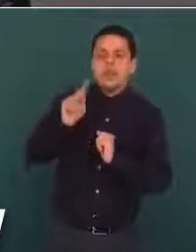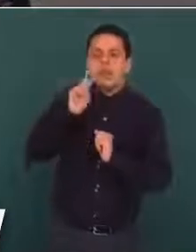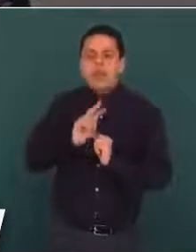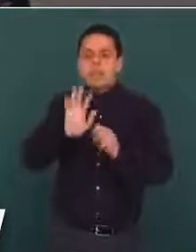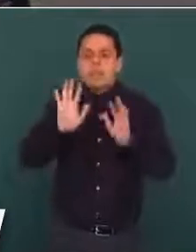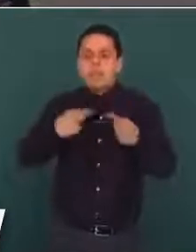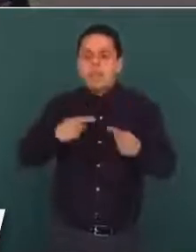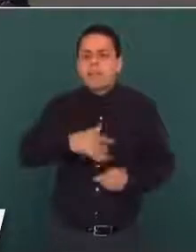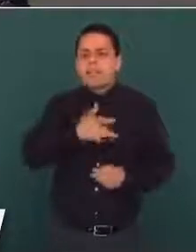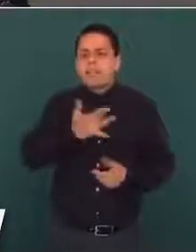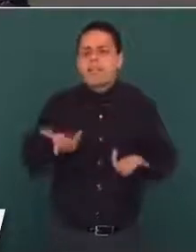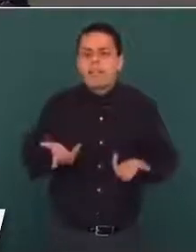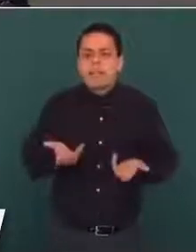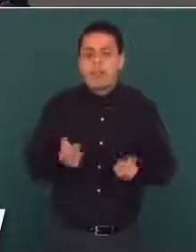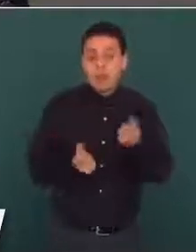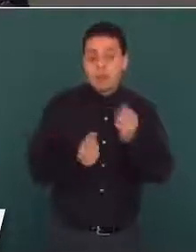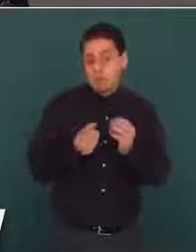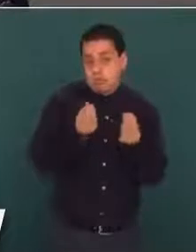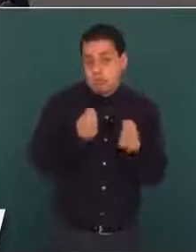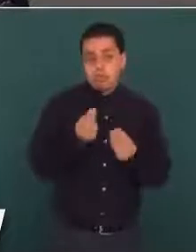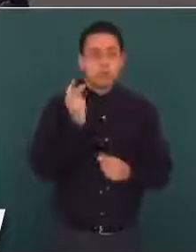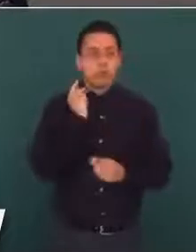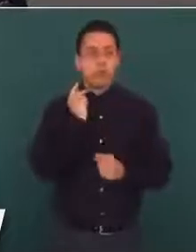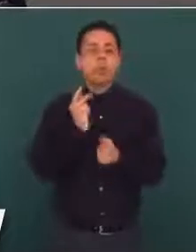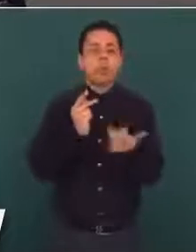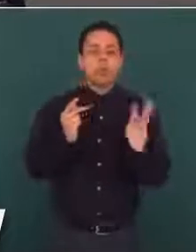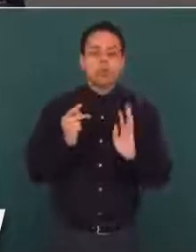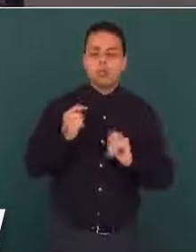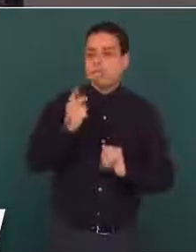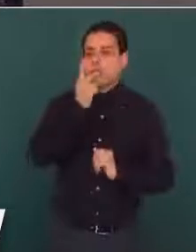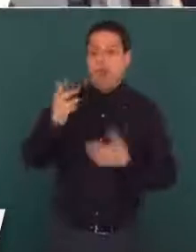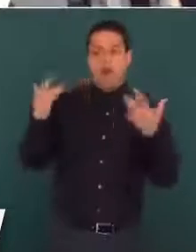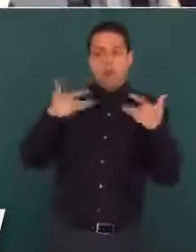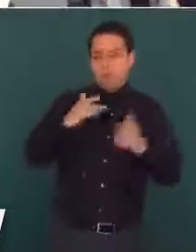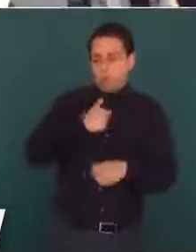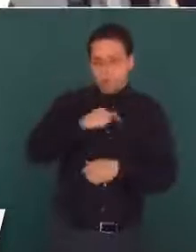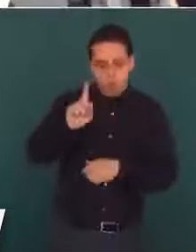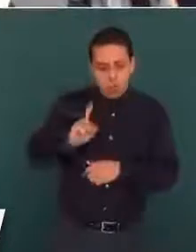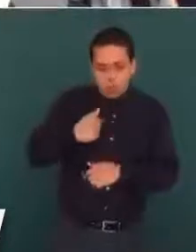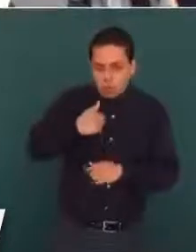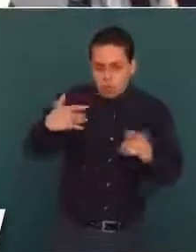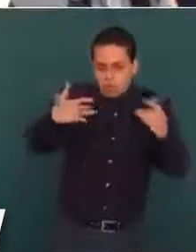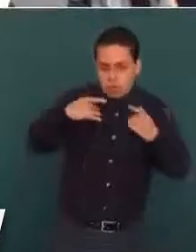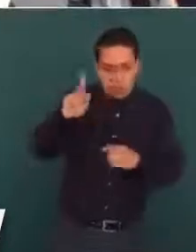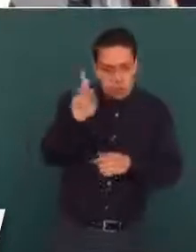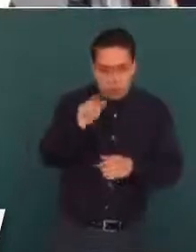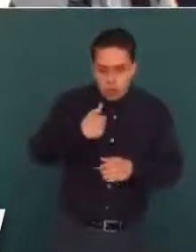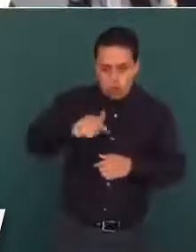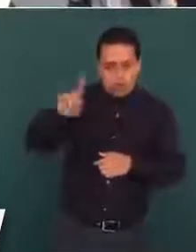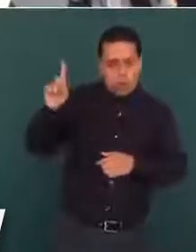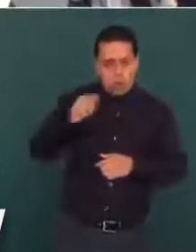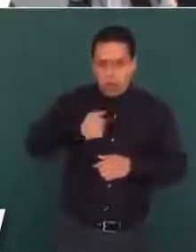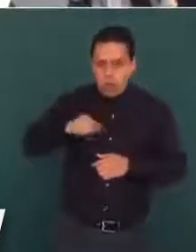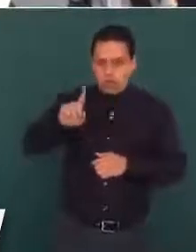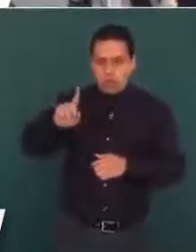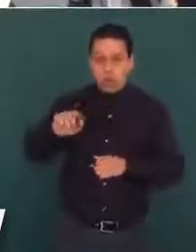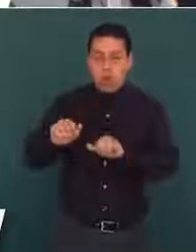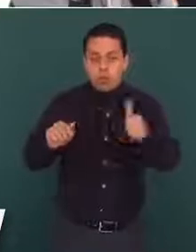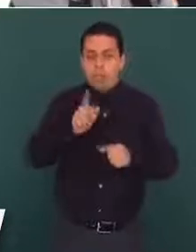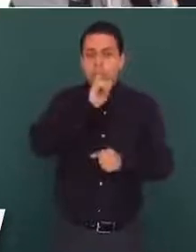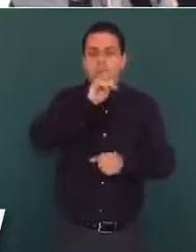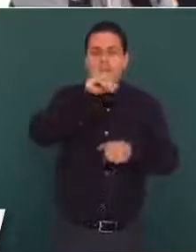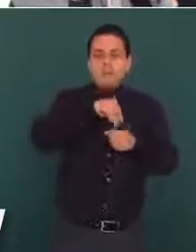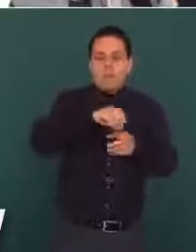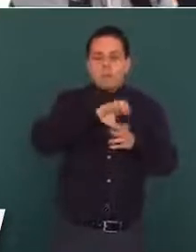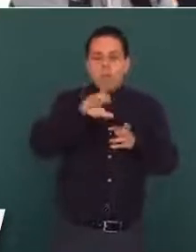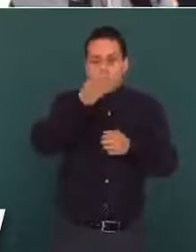hay una gran cantidad de políticos que ya se están deslindando, por supuesto, y también hay otros que han guardado silencio, como Peña